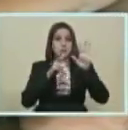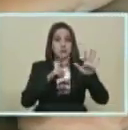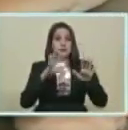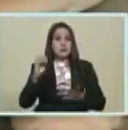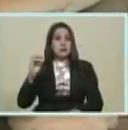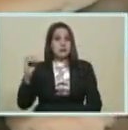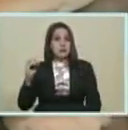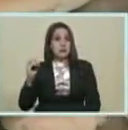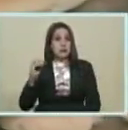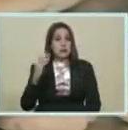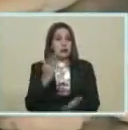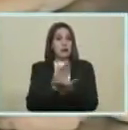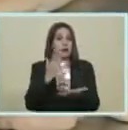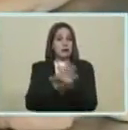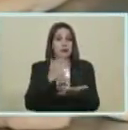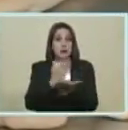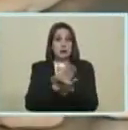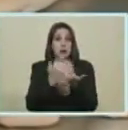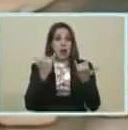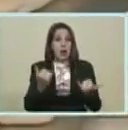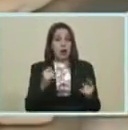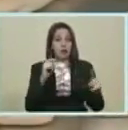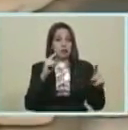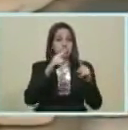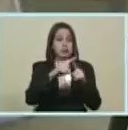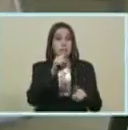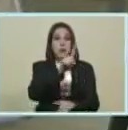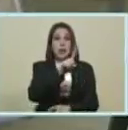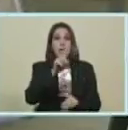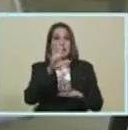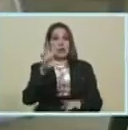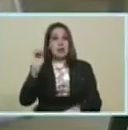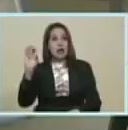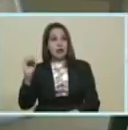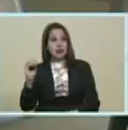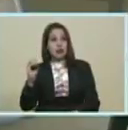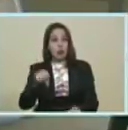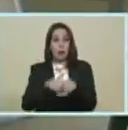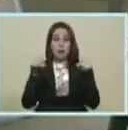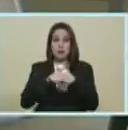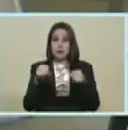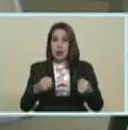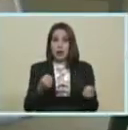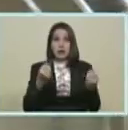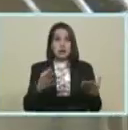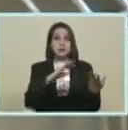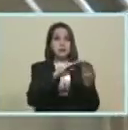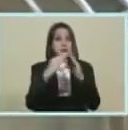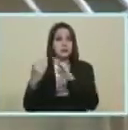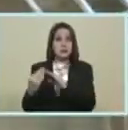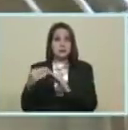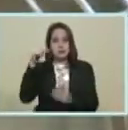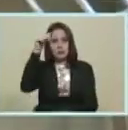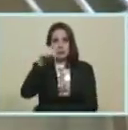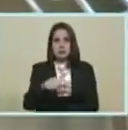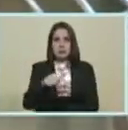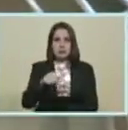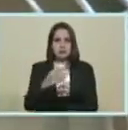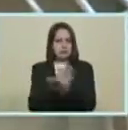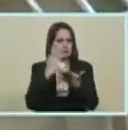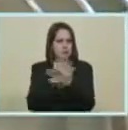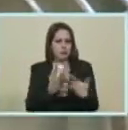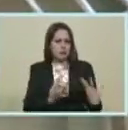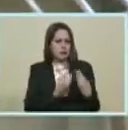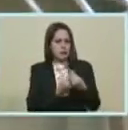Y tenemos la meta Que sería De 1500 Para Esa comunidad Que está aquí Constante con